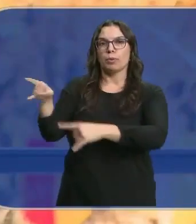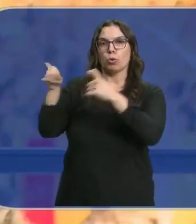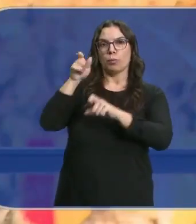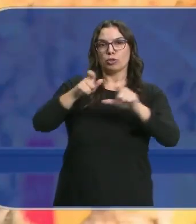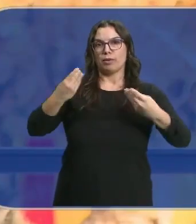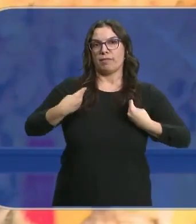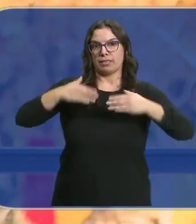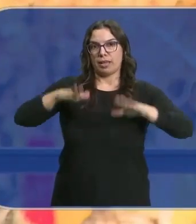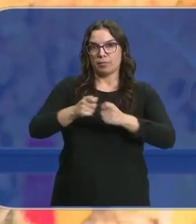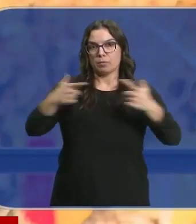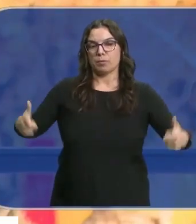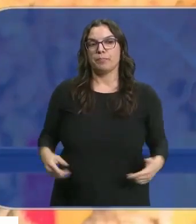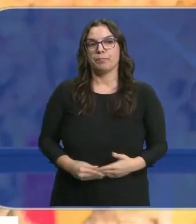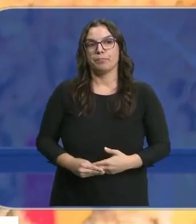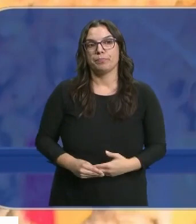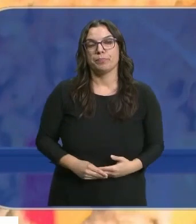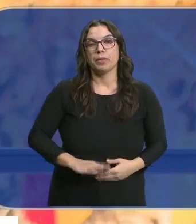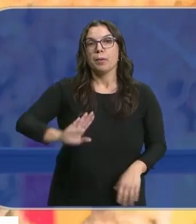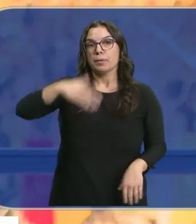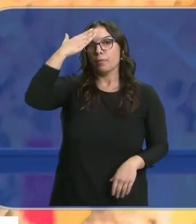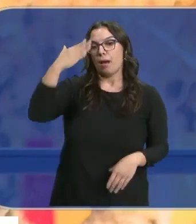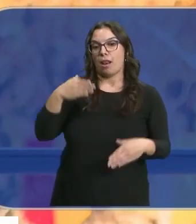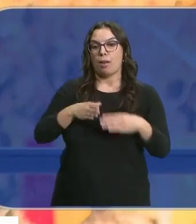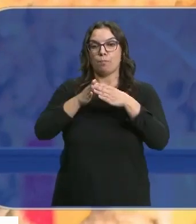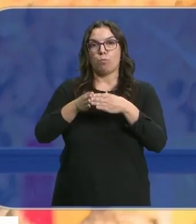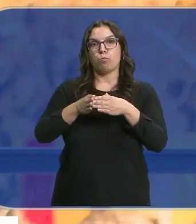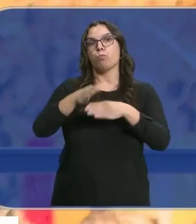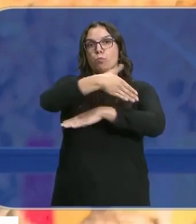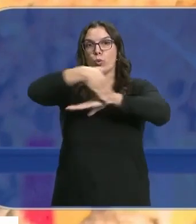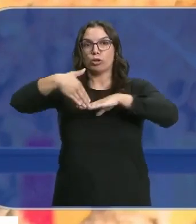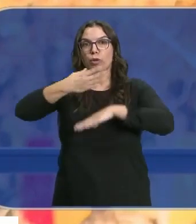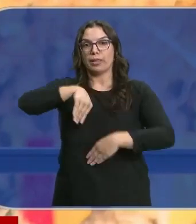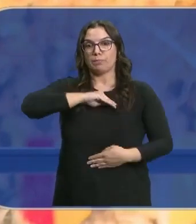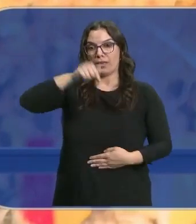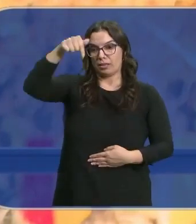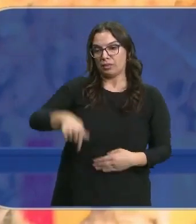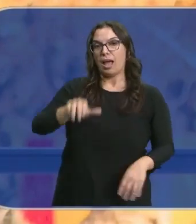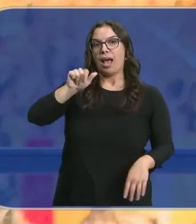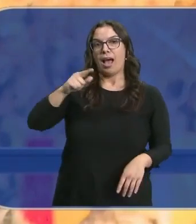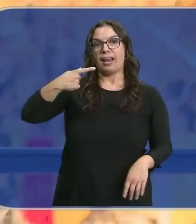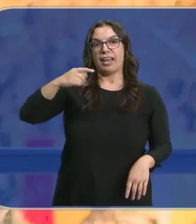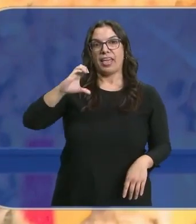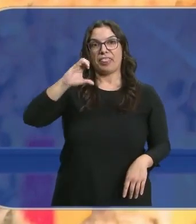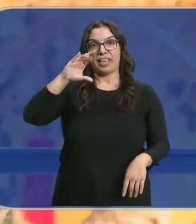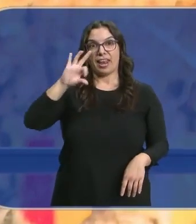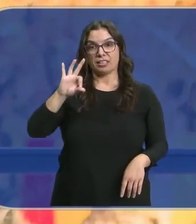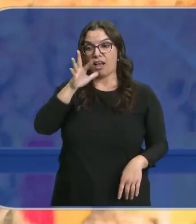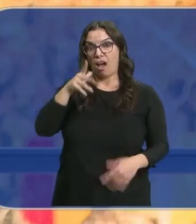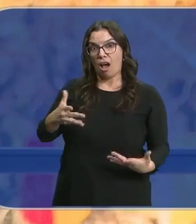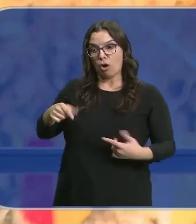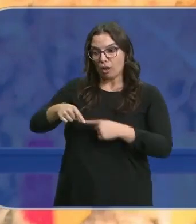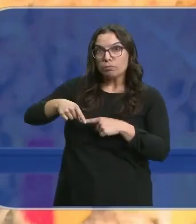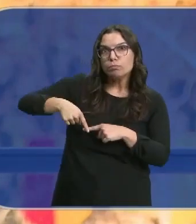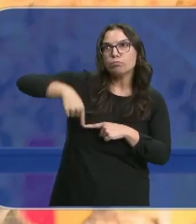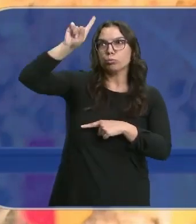Que el principal puerto de España en el ámbito de contenedores y de logística que es Algeciras en estos momentos pudiera tener una